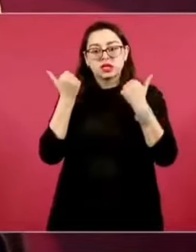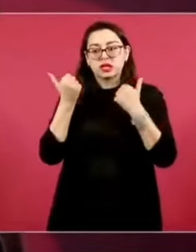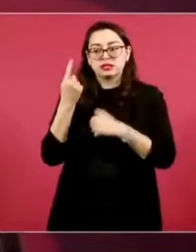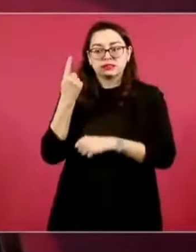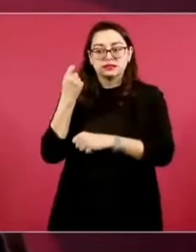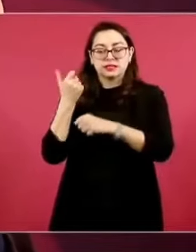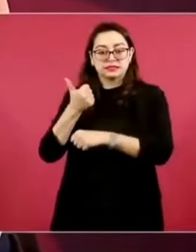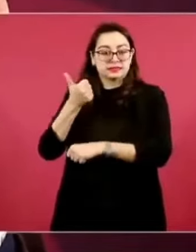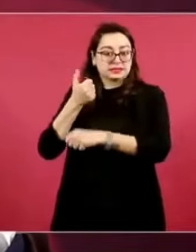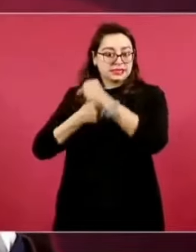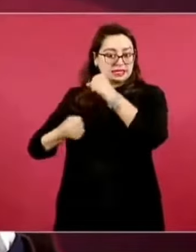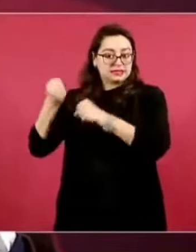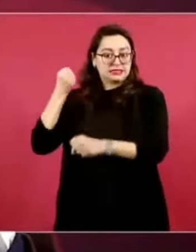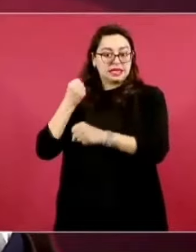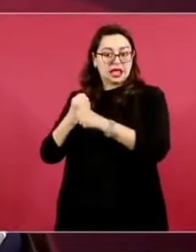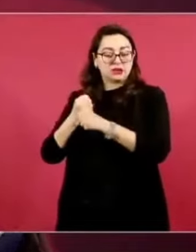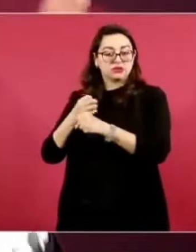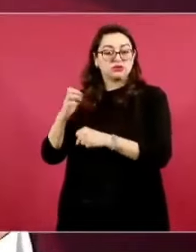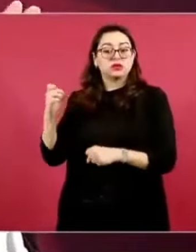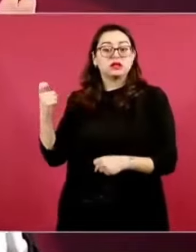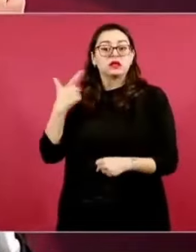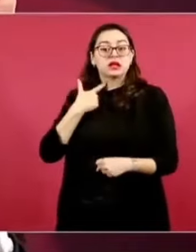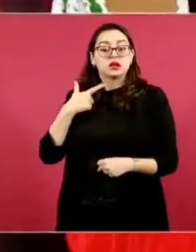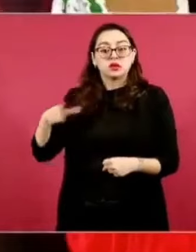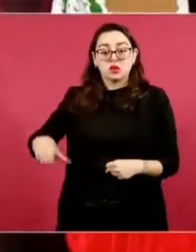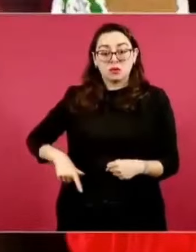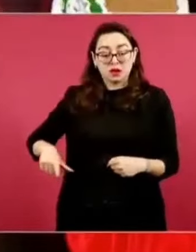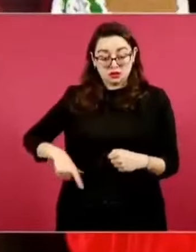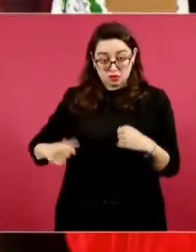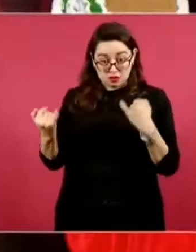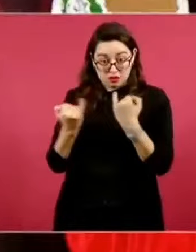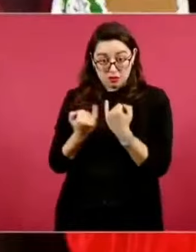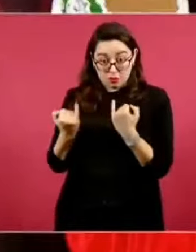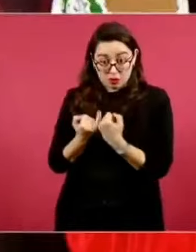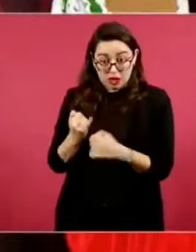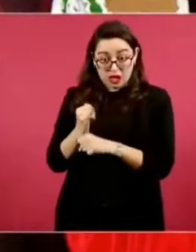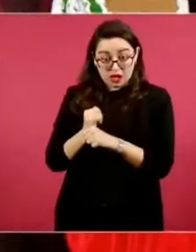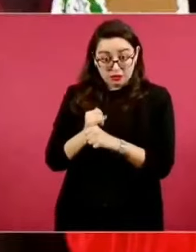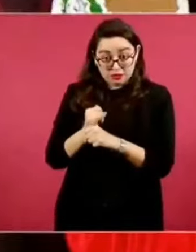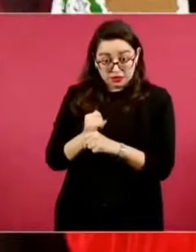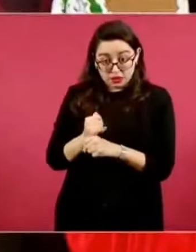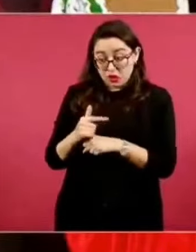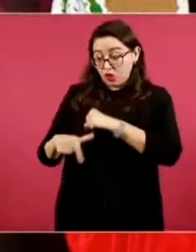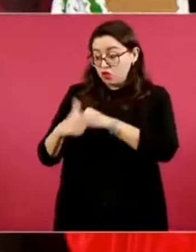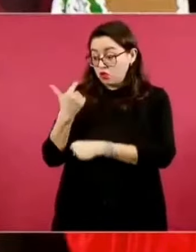hizo lo mismo o hace doce.